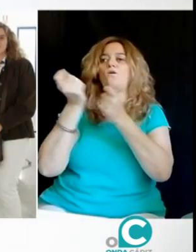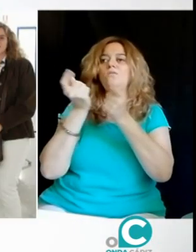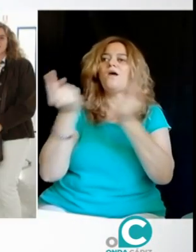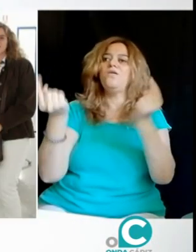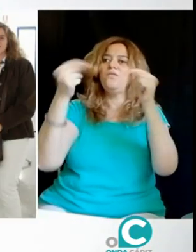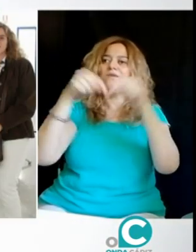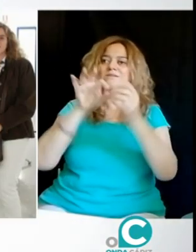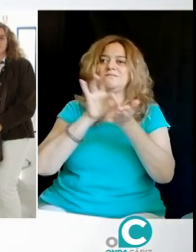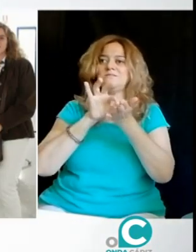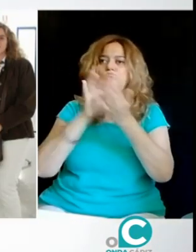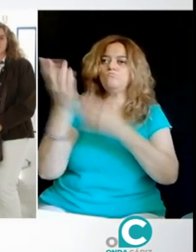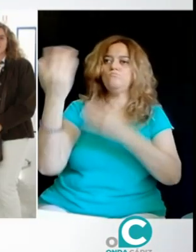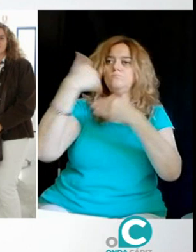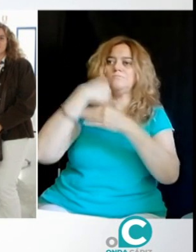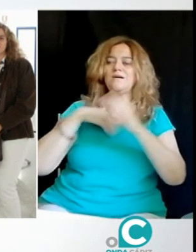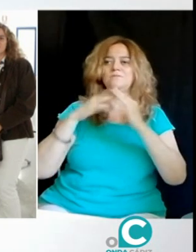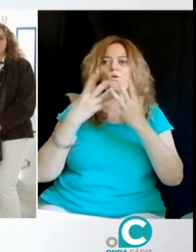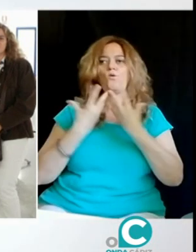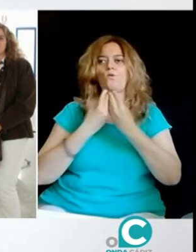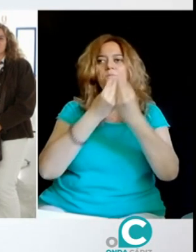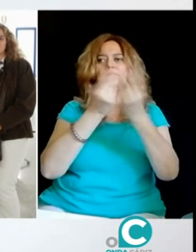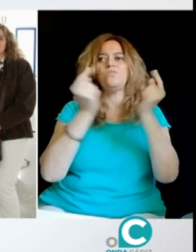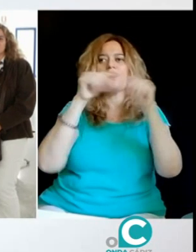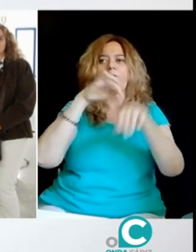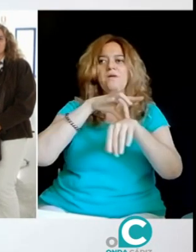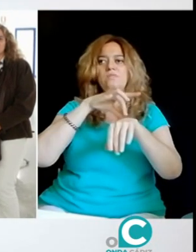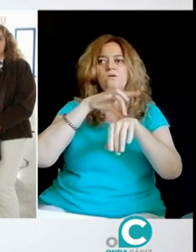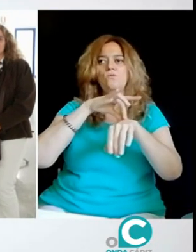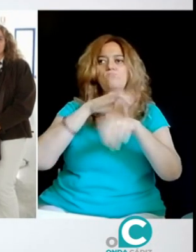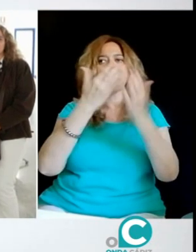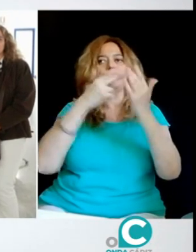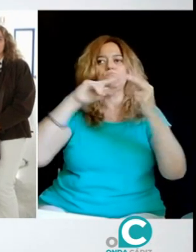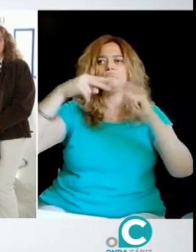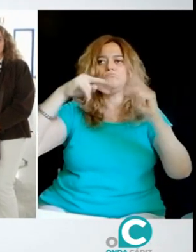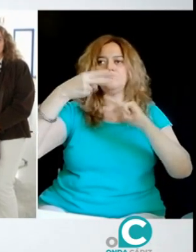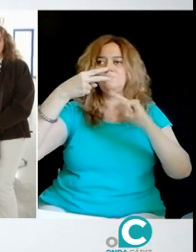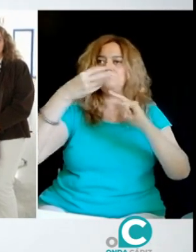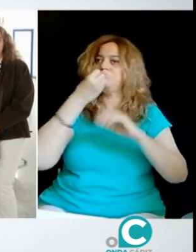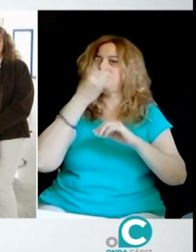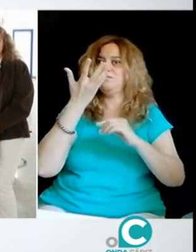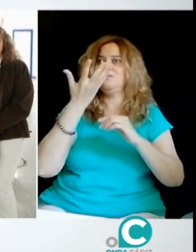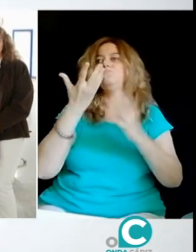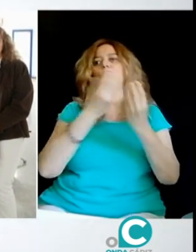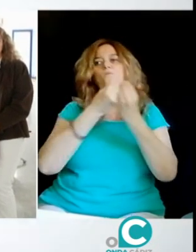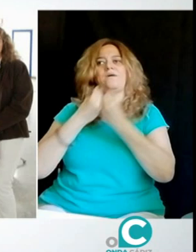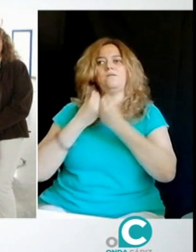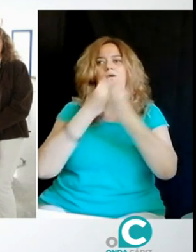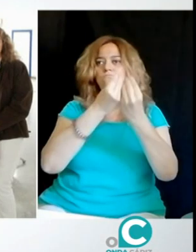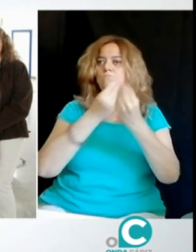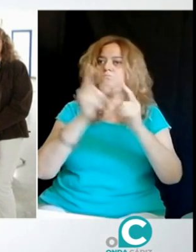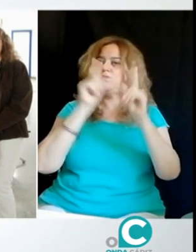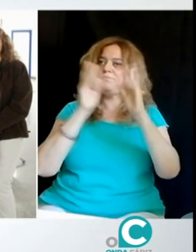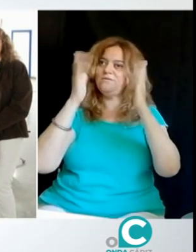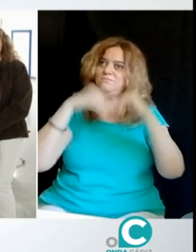de guías de intérpretes, porque, como te comentaba, es un servicio básico y primordial para nosotros. Entonces, por ejemplo, cuando nosotros